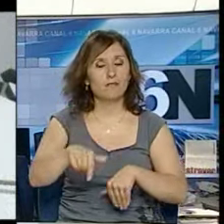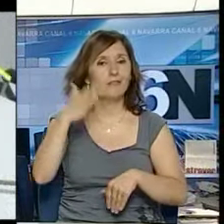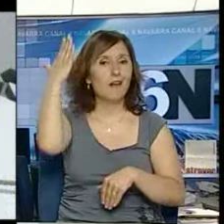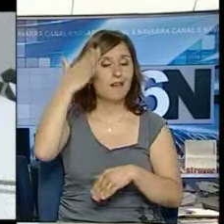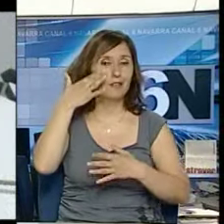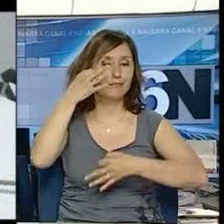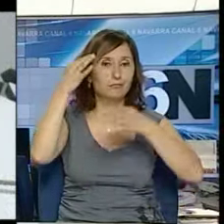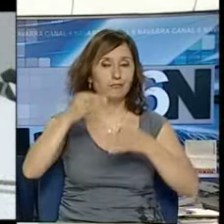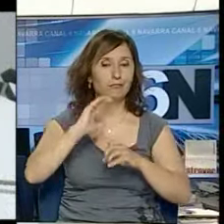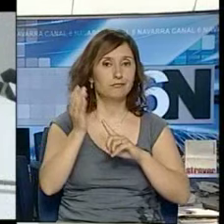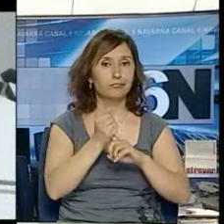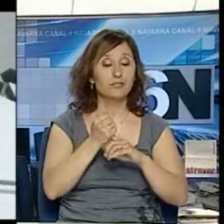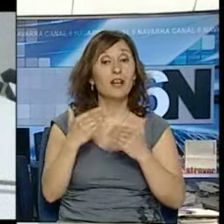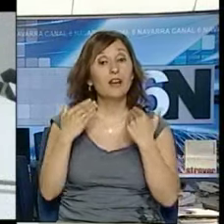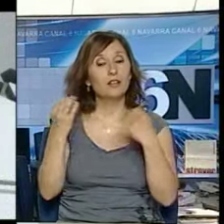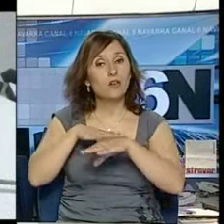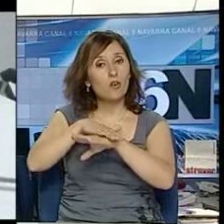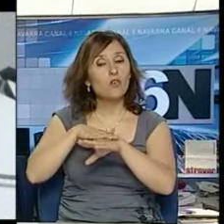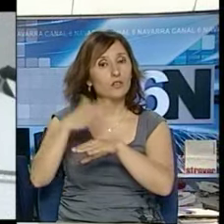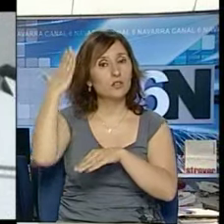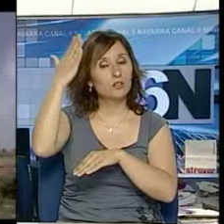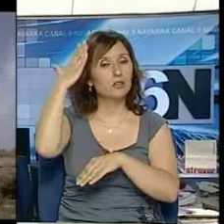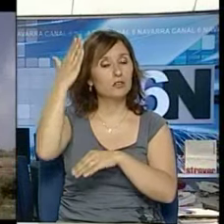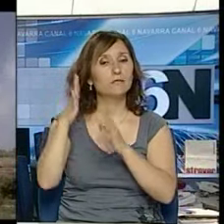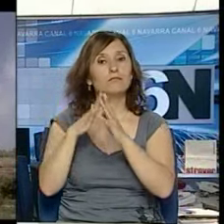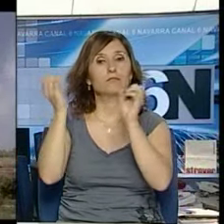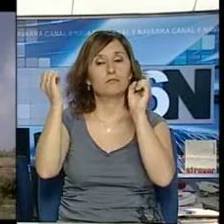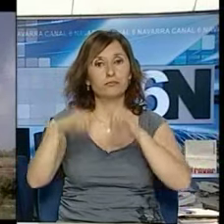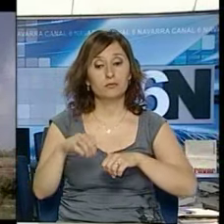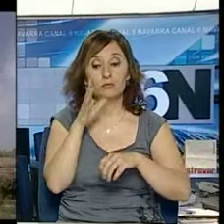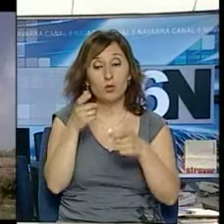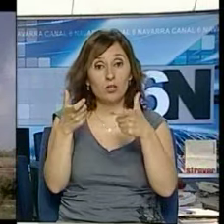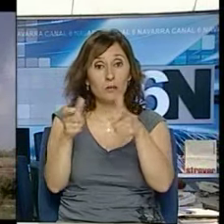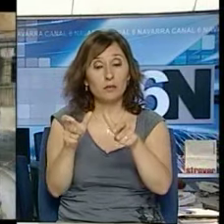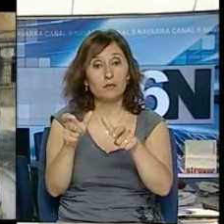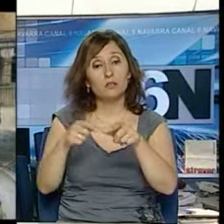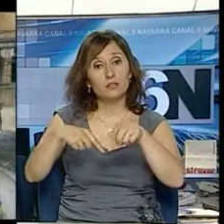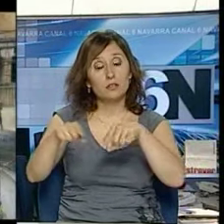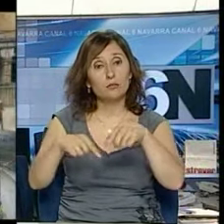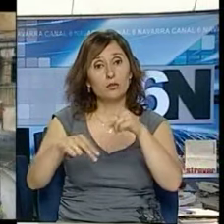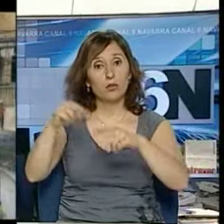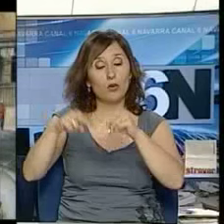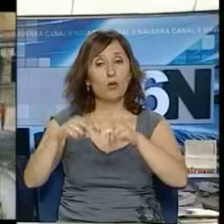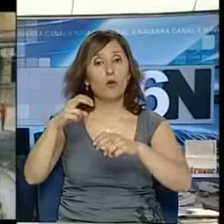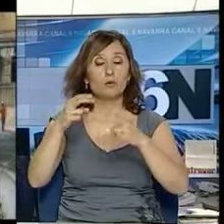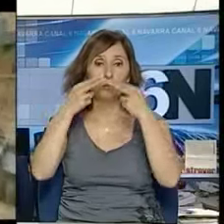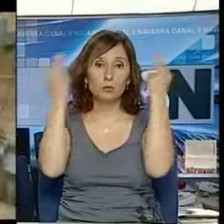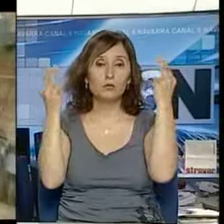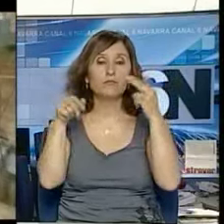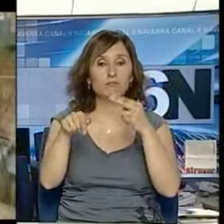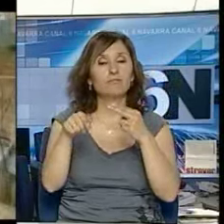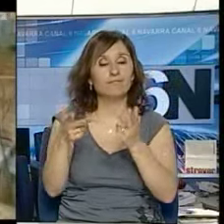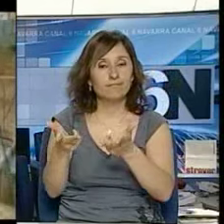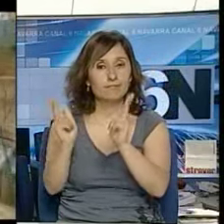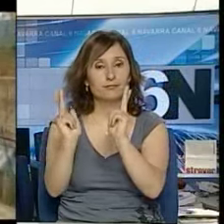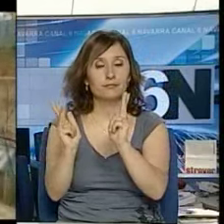Navarra gracias a que el gobierno de nuestra comunidad ha acordado autorizar al Departamento de Obras Públicas, Transportes y Comunicaciones la licitación pública